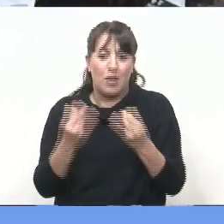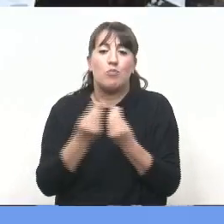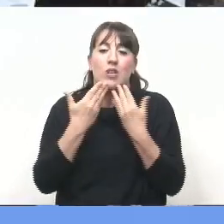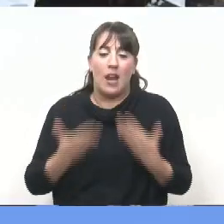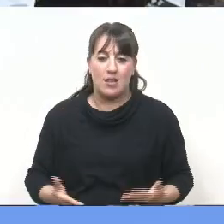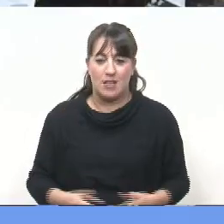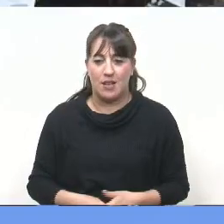Gracias, señora senadora.